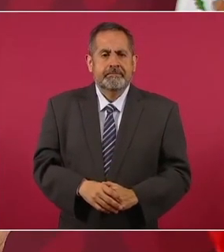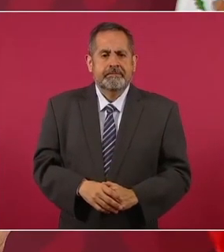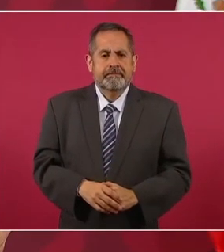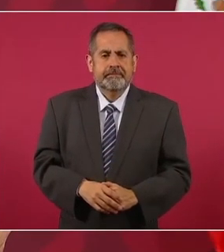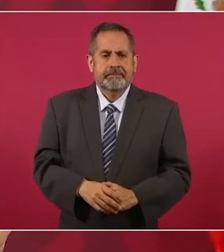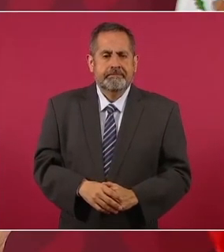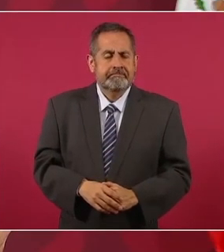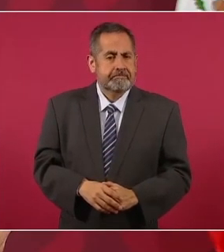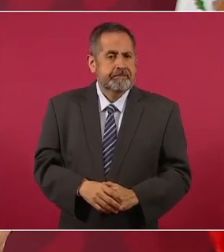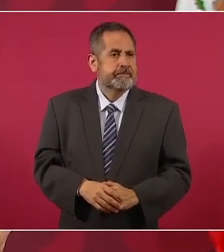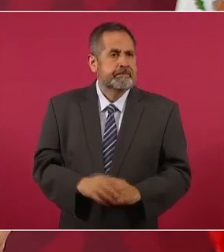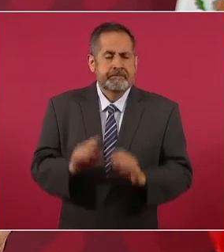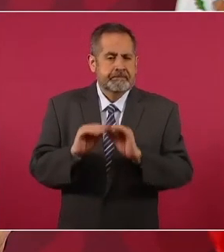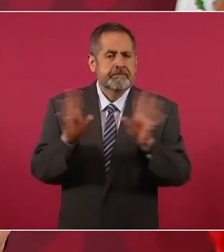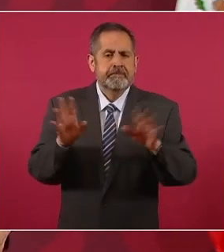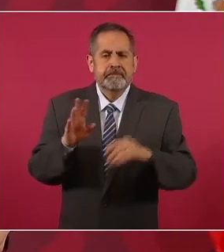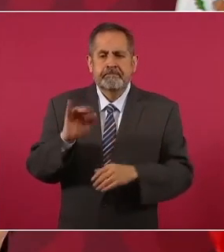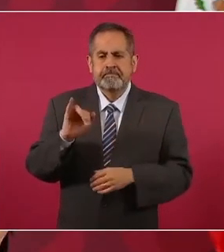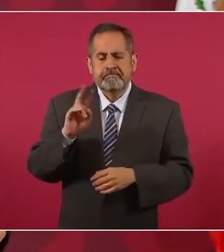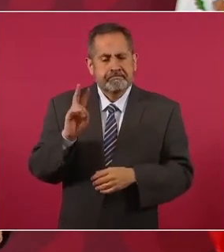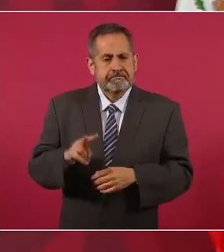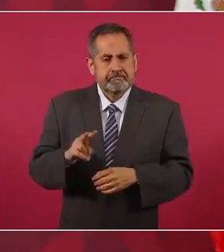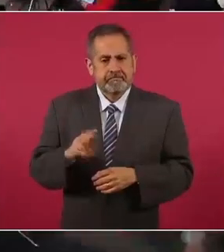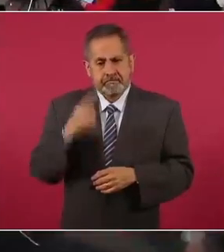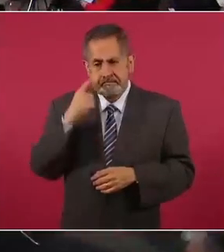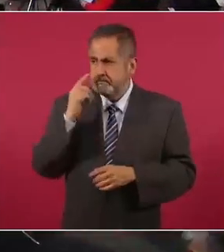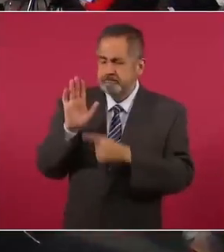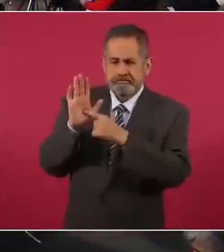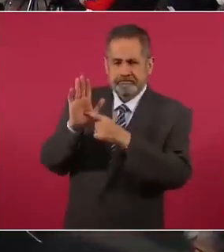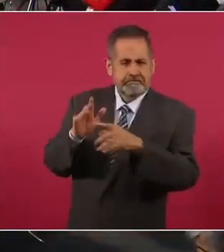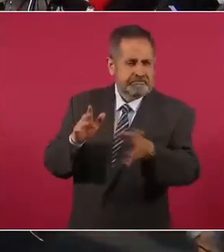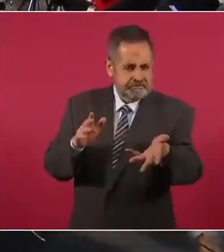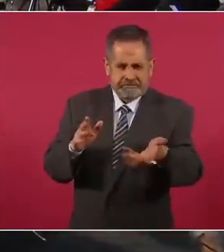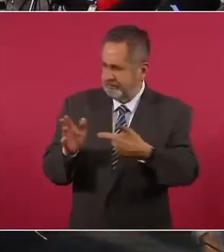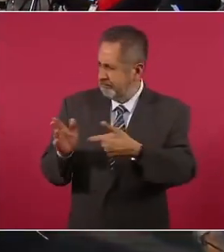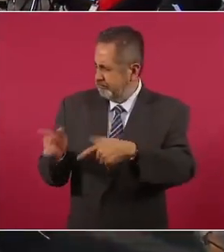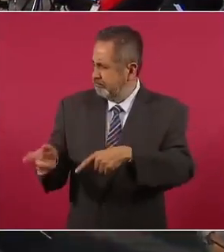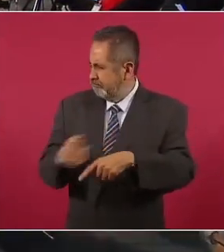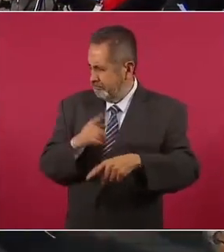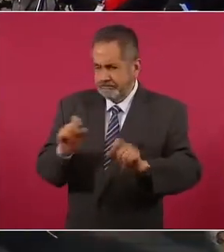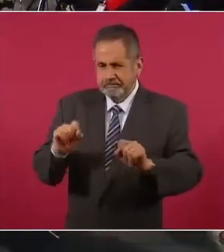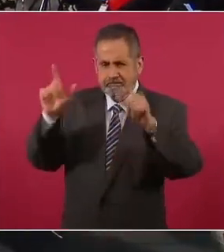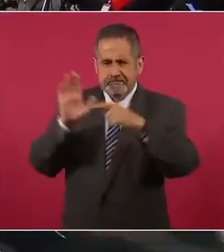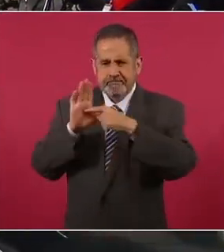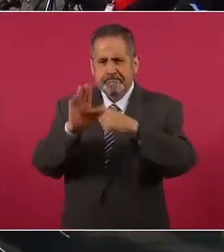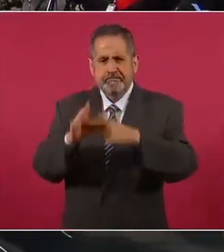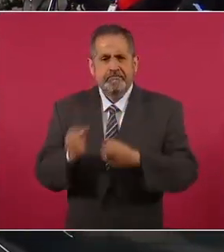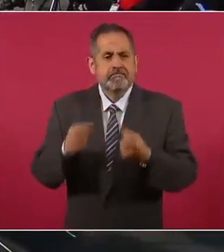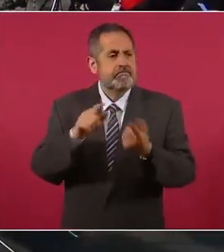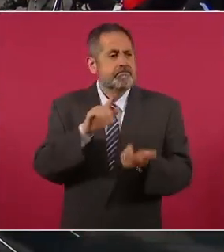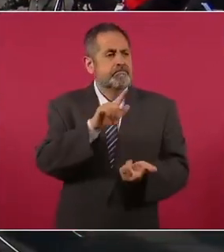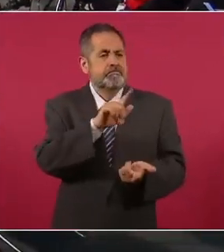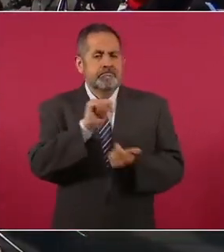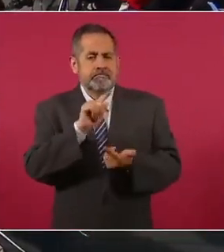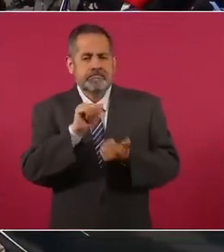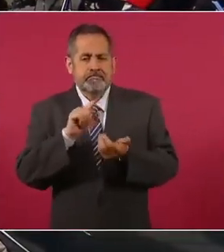Claro, si les muestro a ver la recaudación de ayer